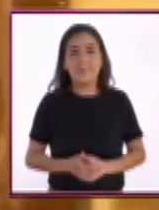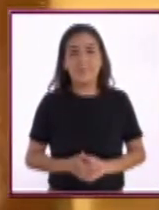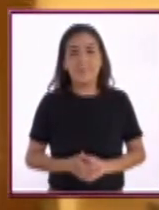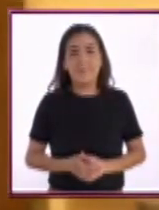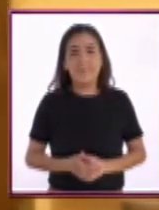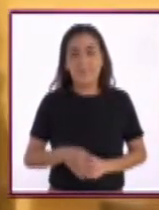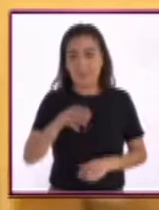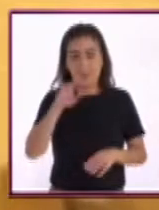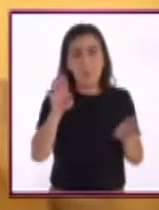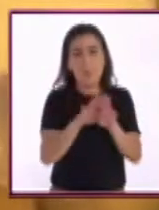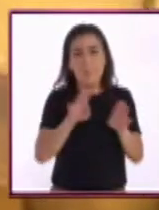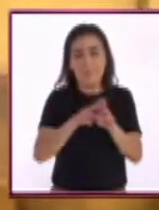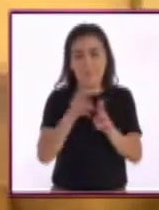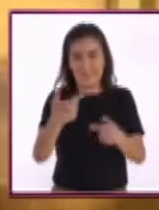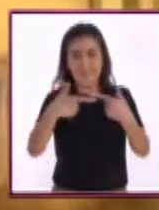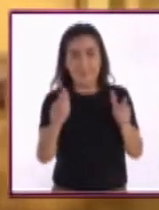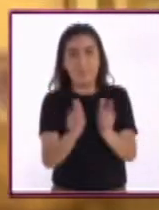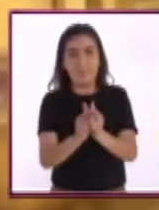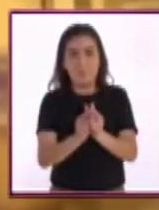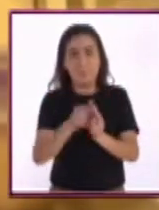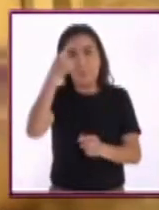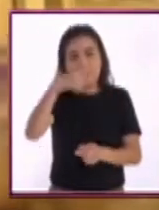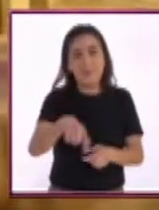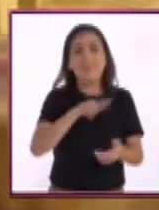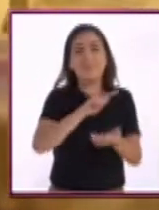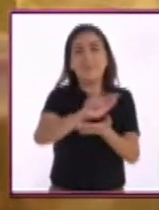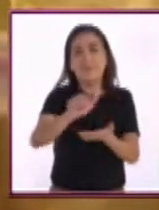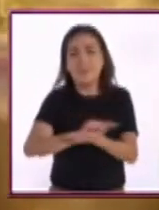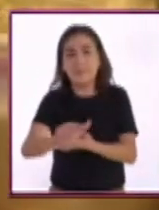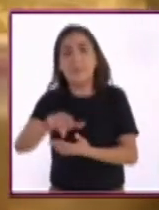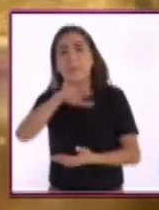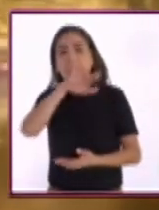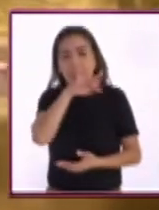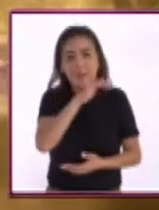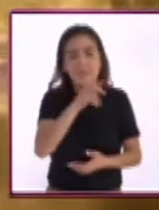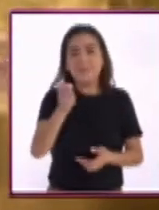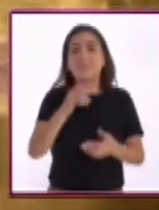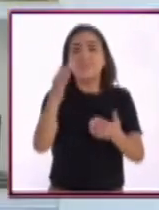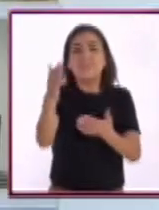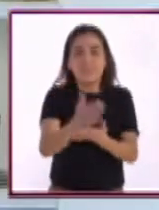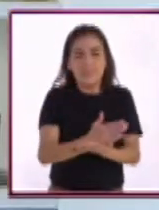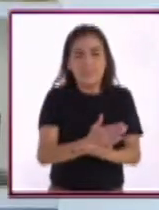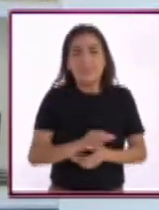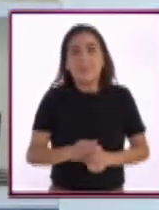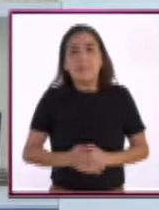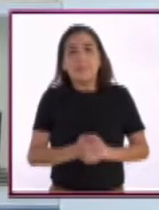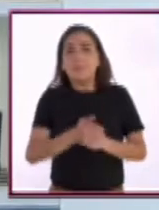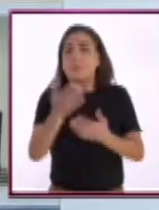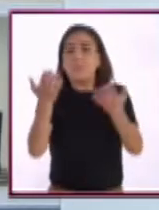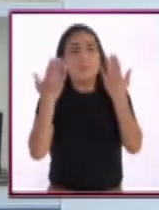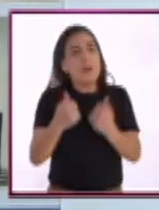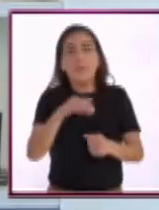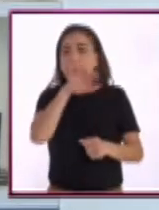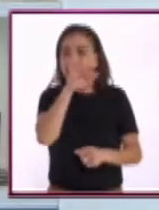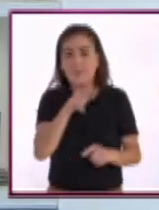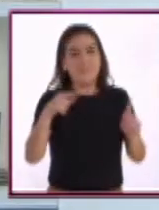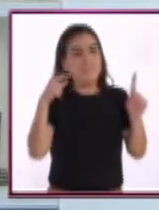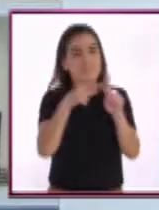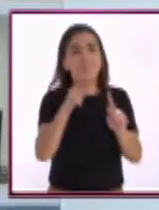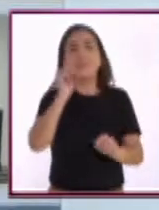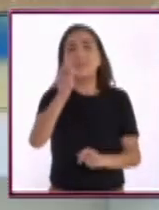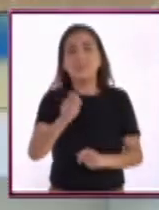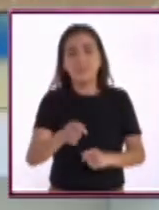El movimiento Zero Waste busca justamente que no haya basura, la basura no existe, es como la premisa,